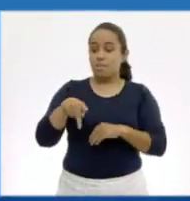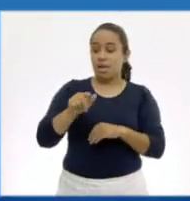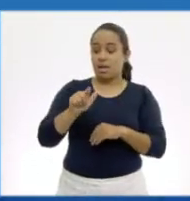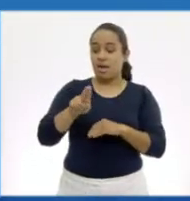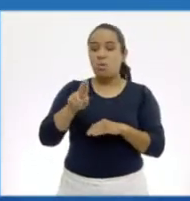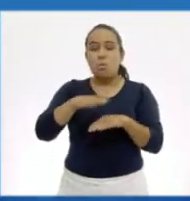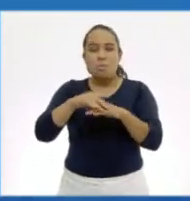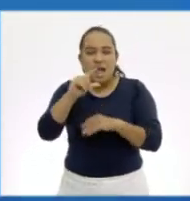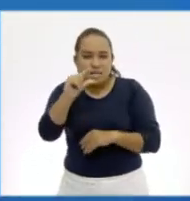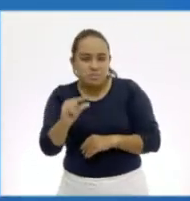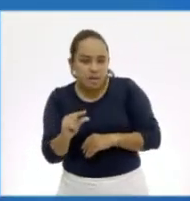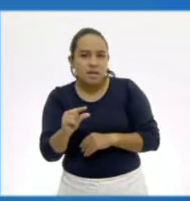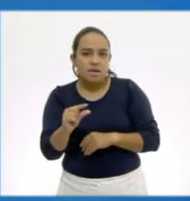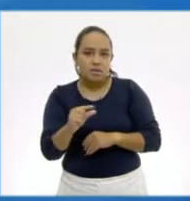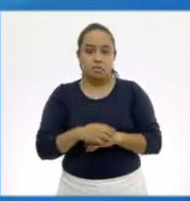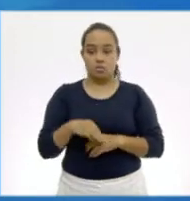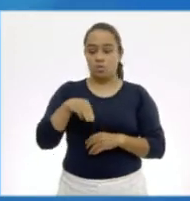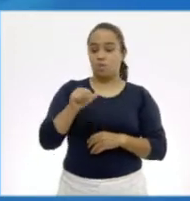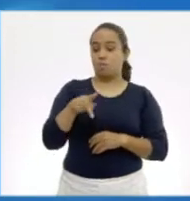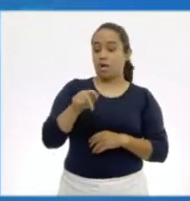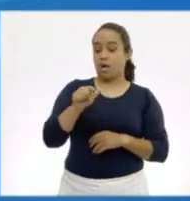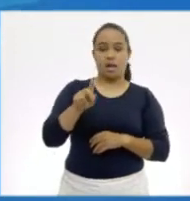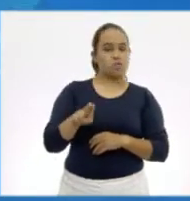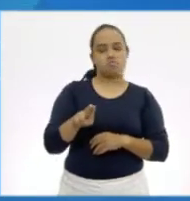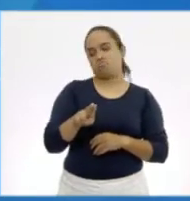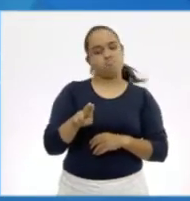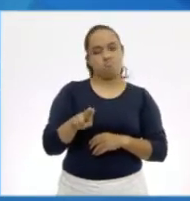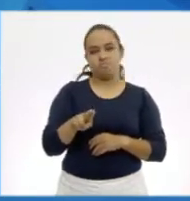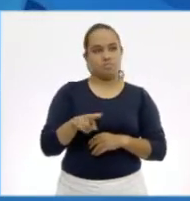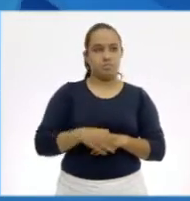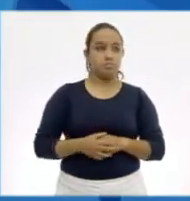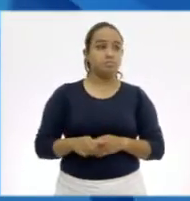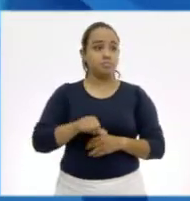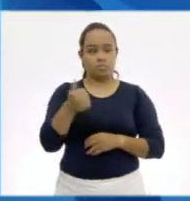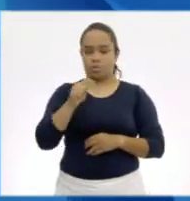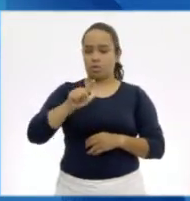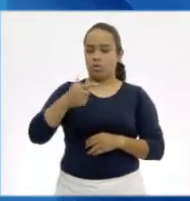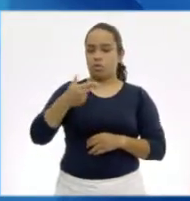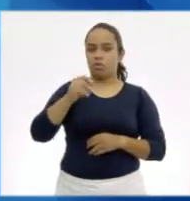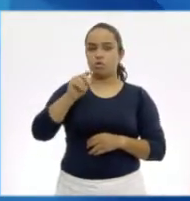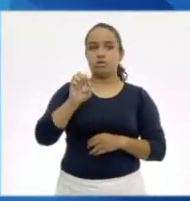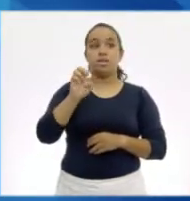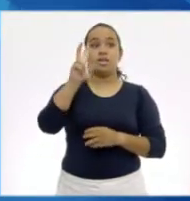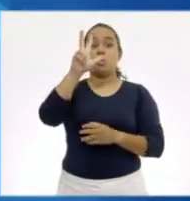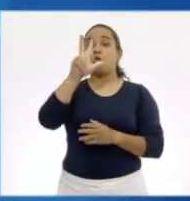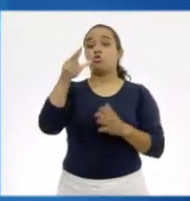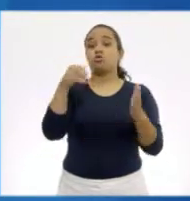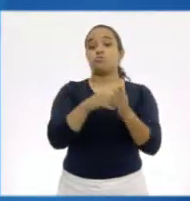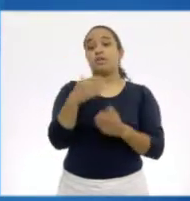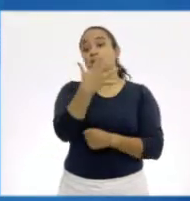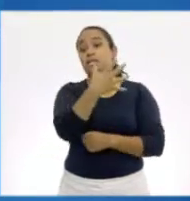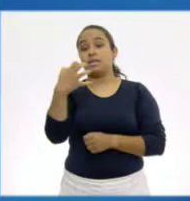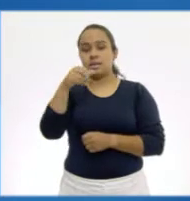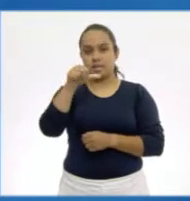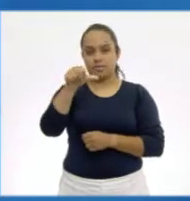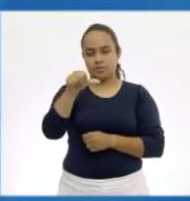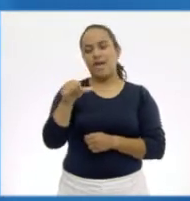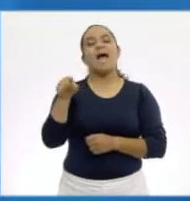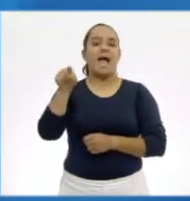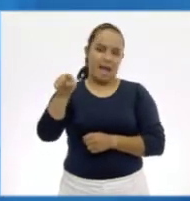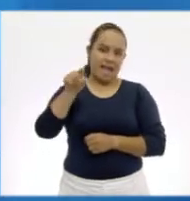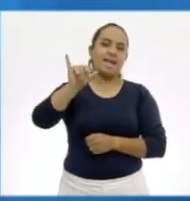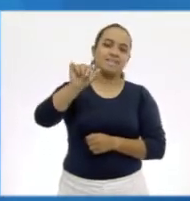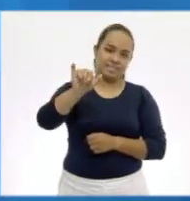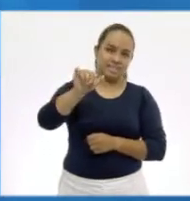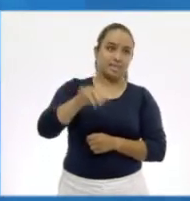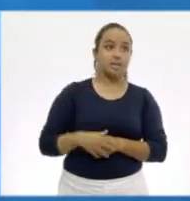menor. Más chiquito. Entonces, Macalú no entra en esa respuesta. Lotse. Ocho mil quinientos dieciséis. dieciséis. Sí. Ese sí.